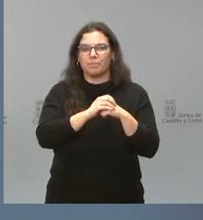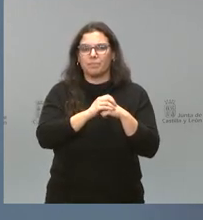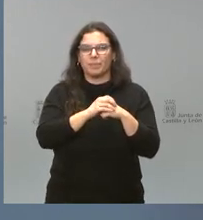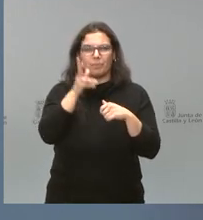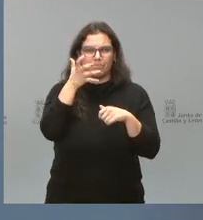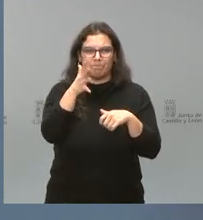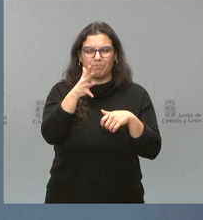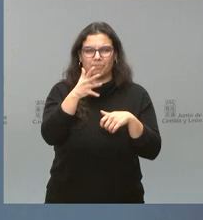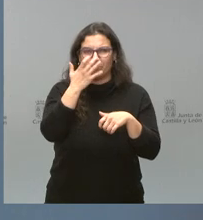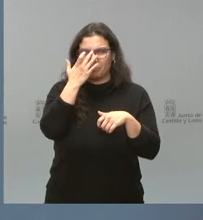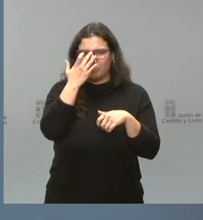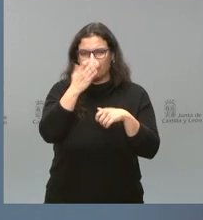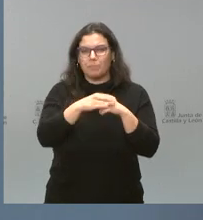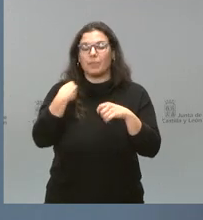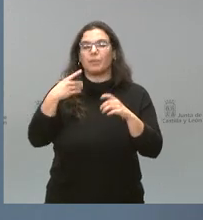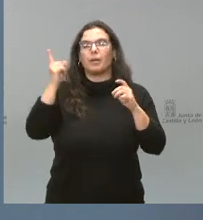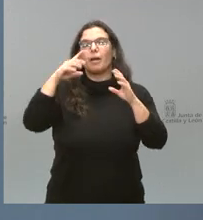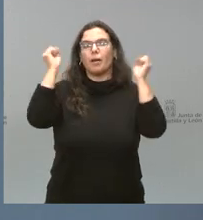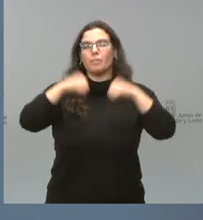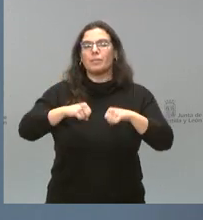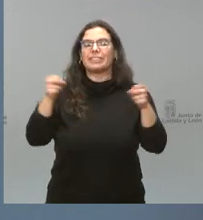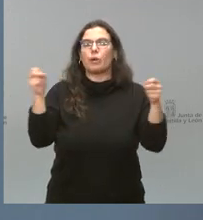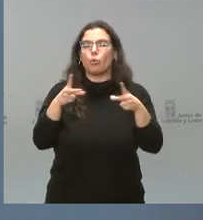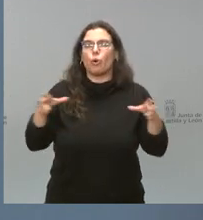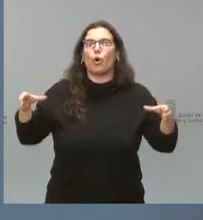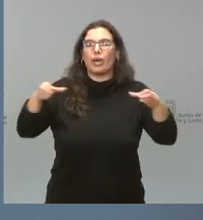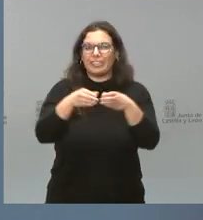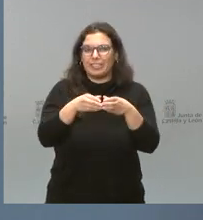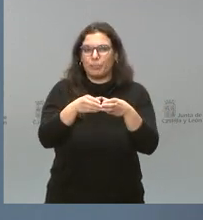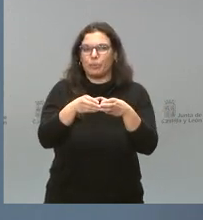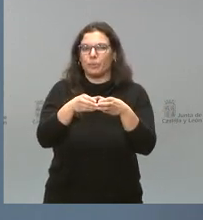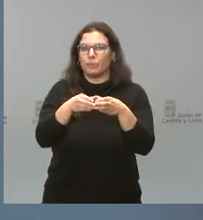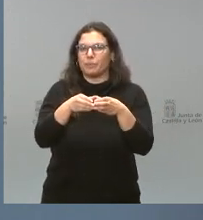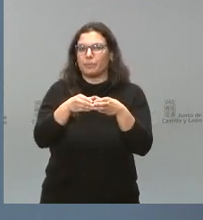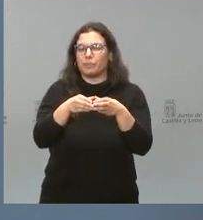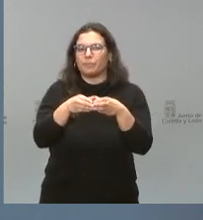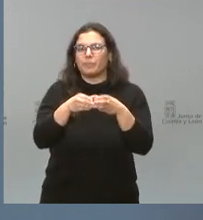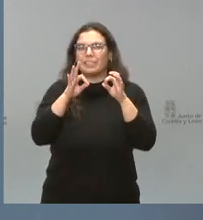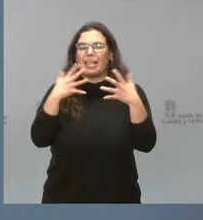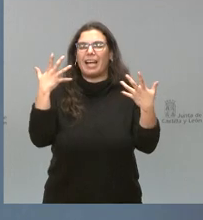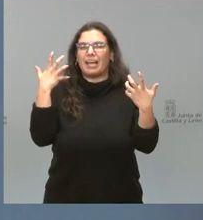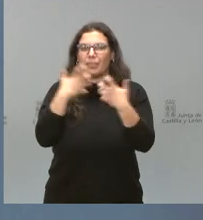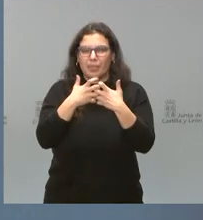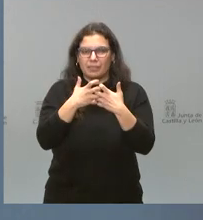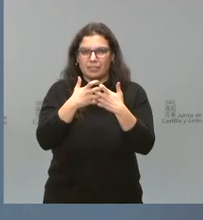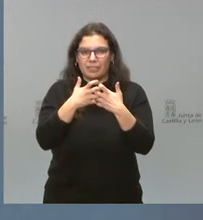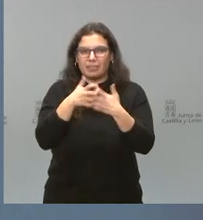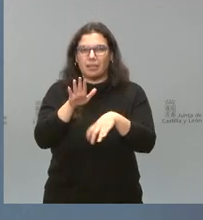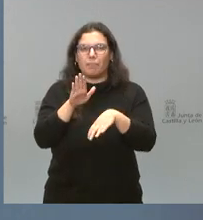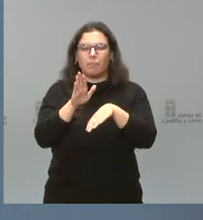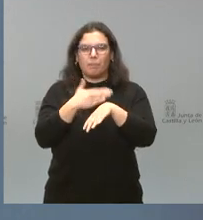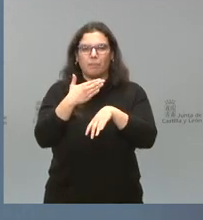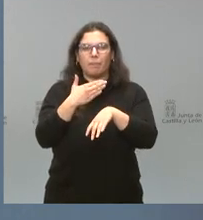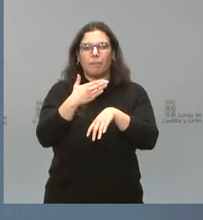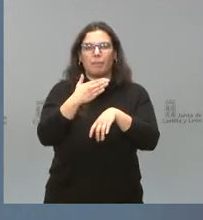aprueba la prórroga del seguro colectivo de accidentes para el personal